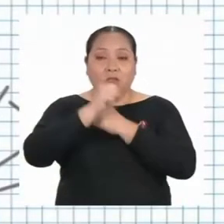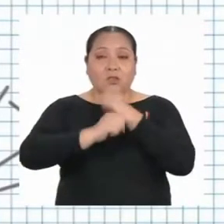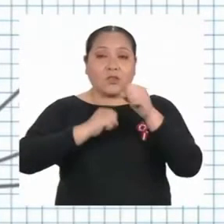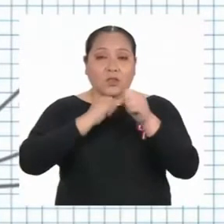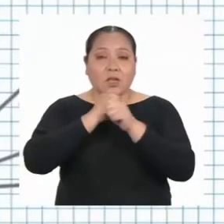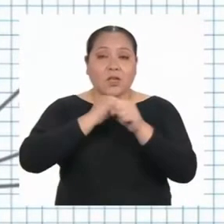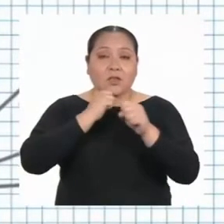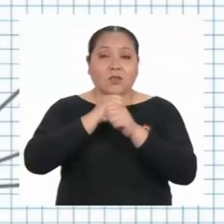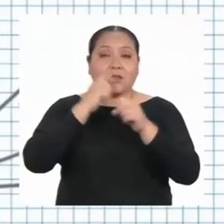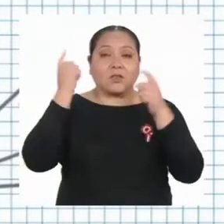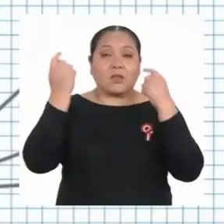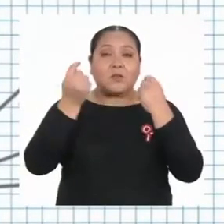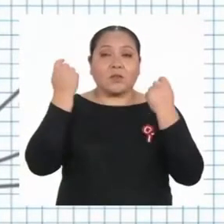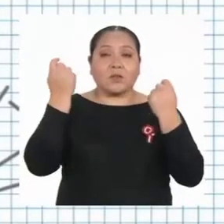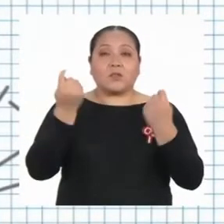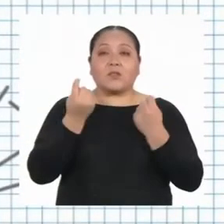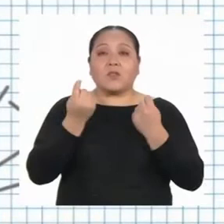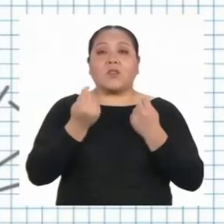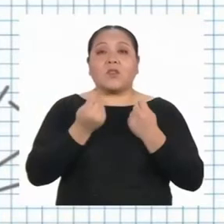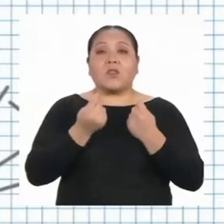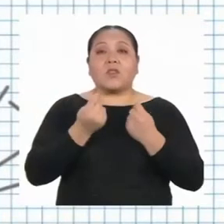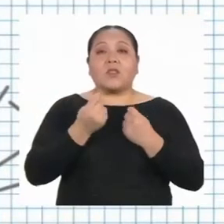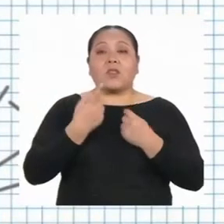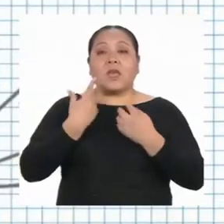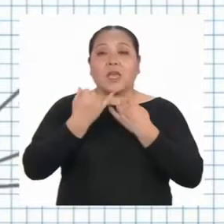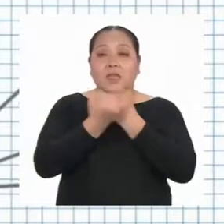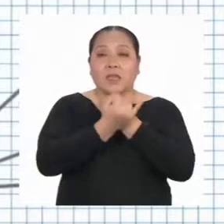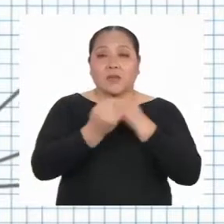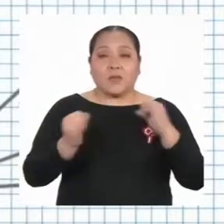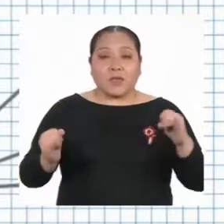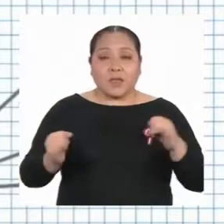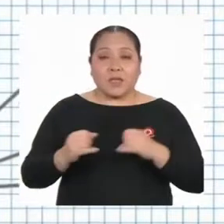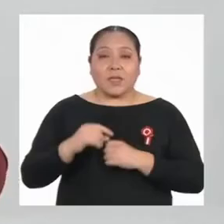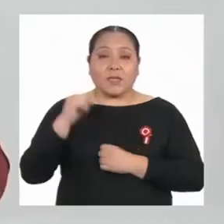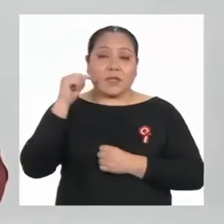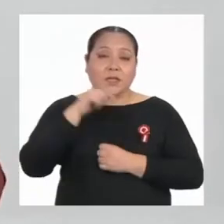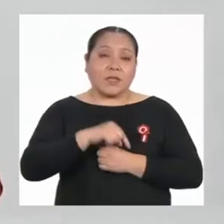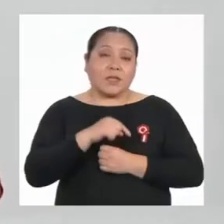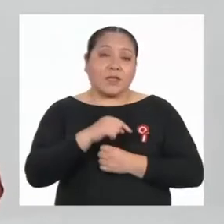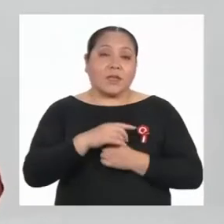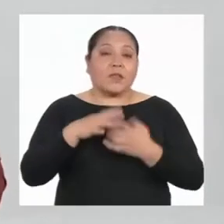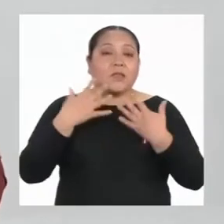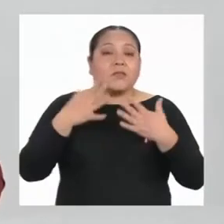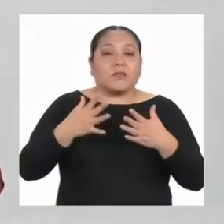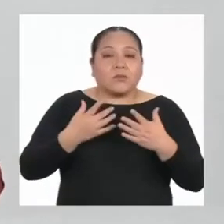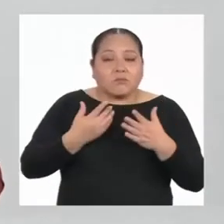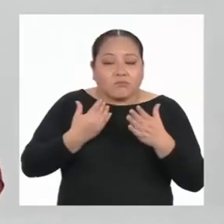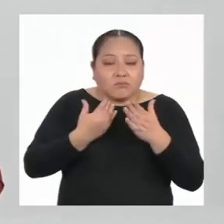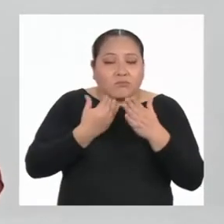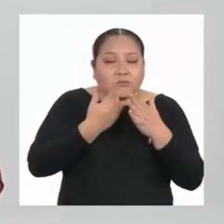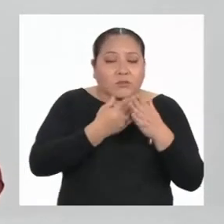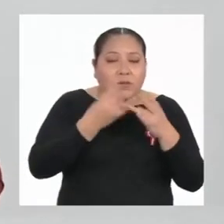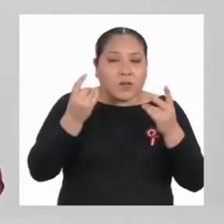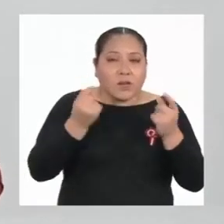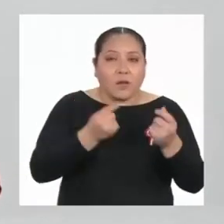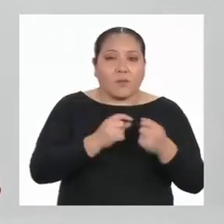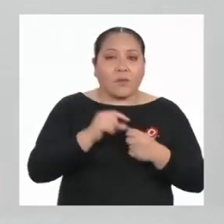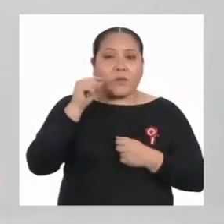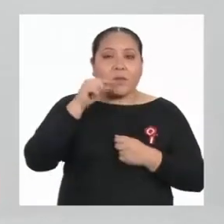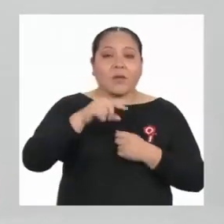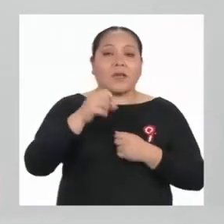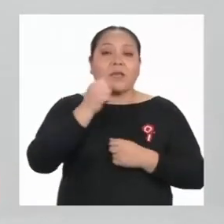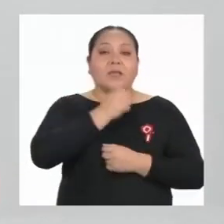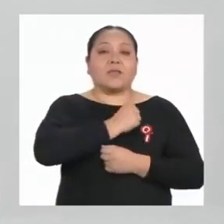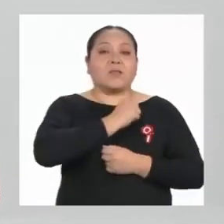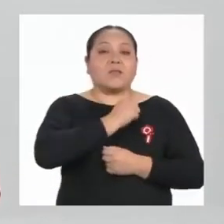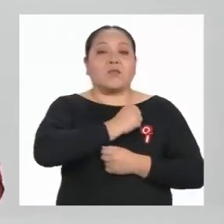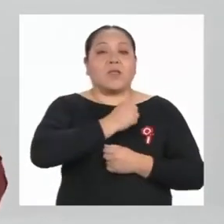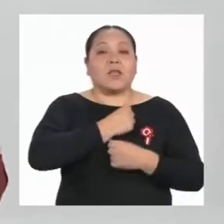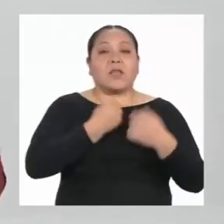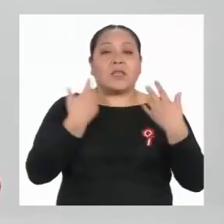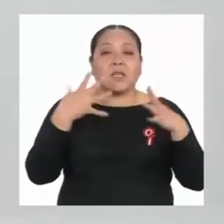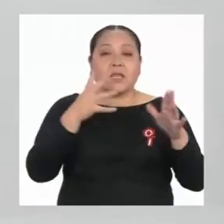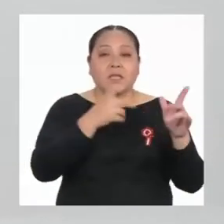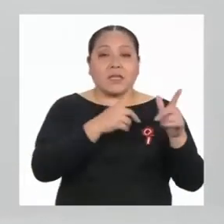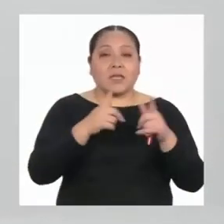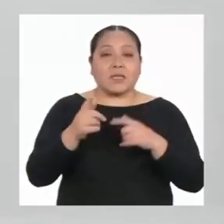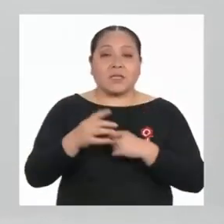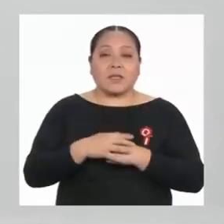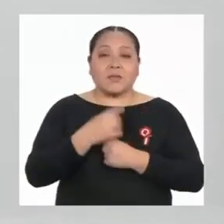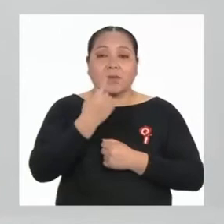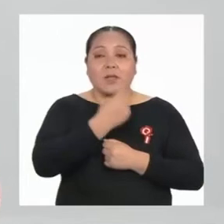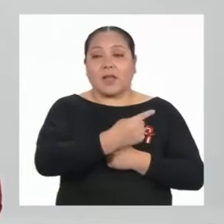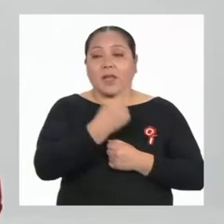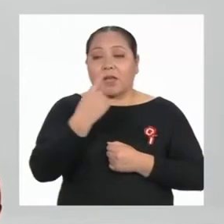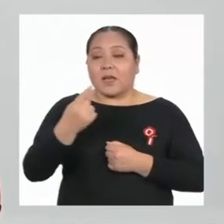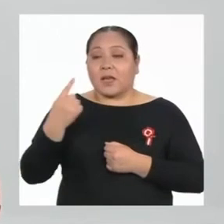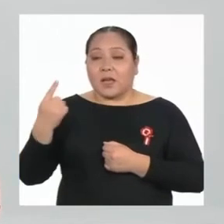estas alturas, creo que nos toca acelerar el paso para que la secundaria esté asegurada para cada